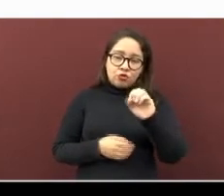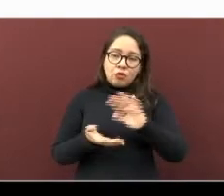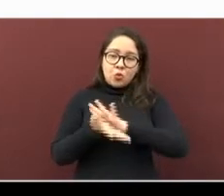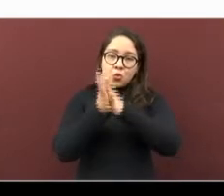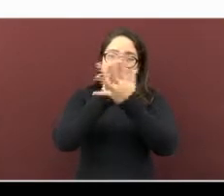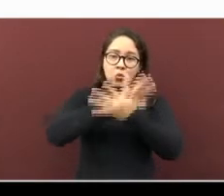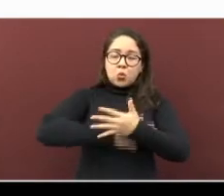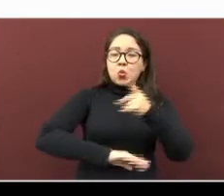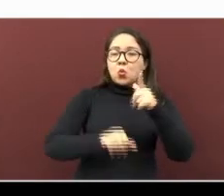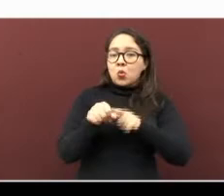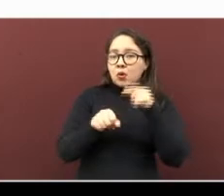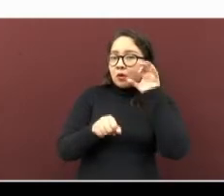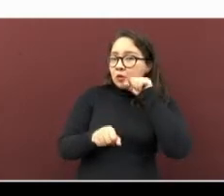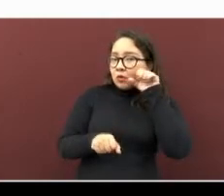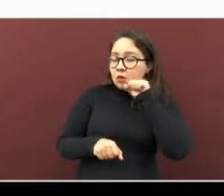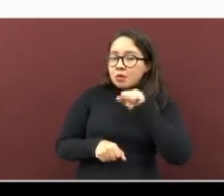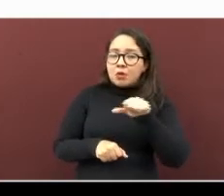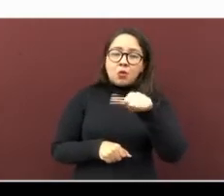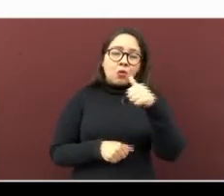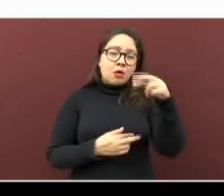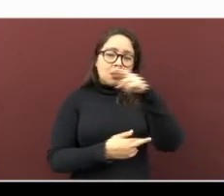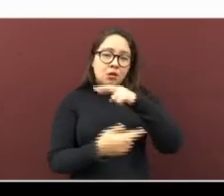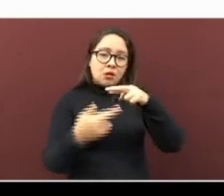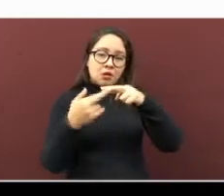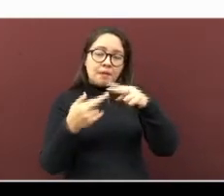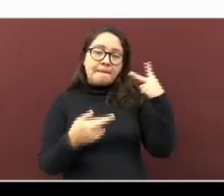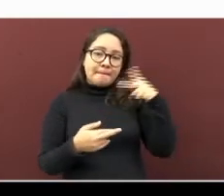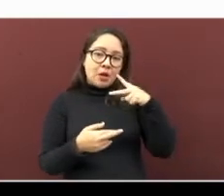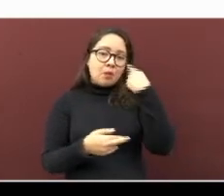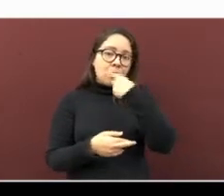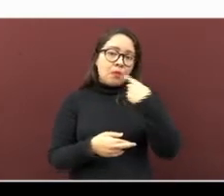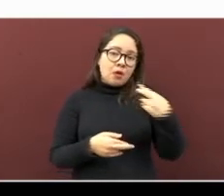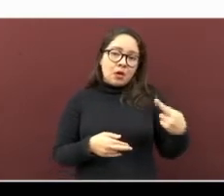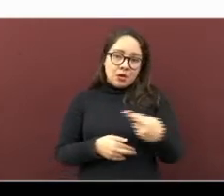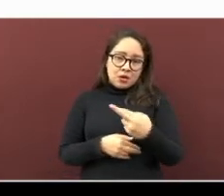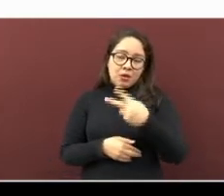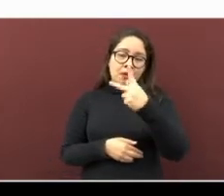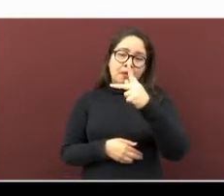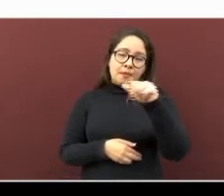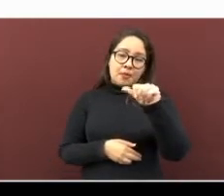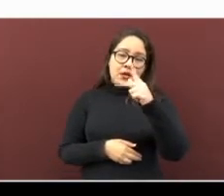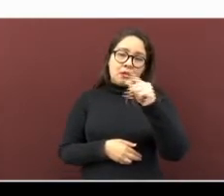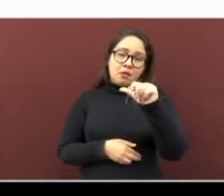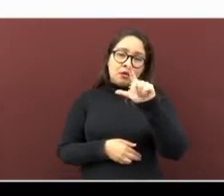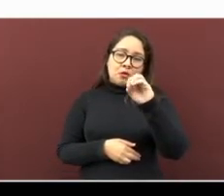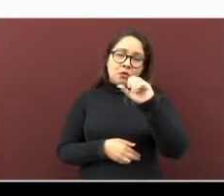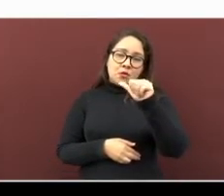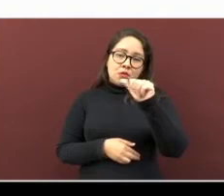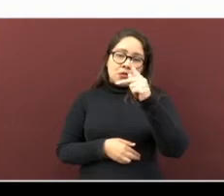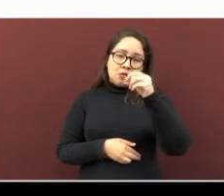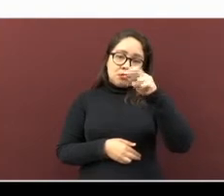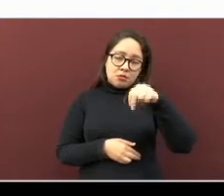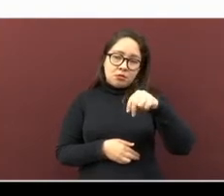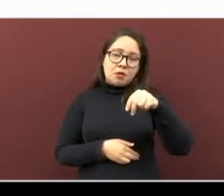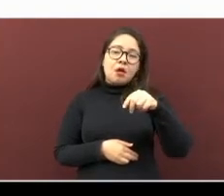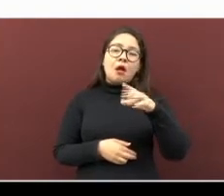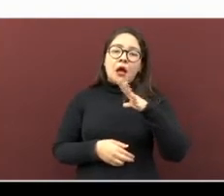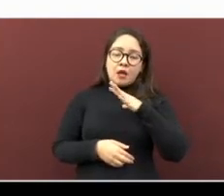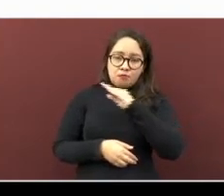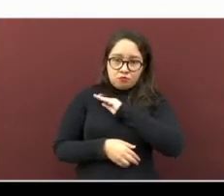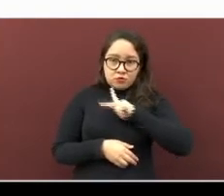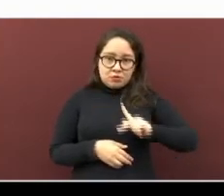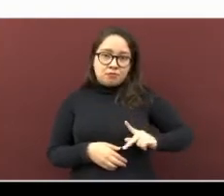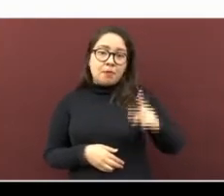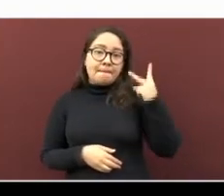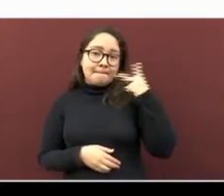parte, en la región de Veracruz, Boca del Río, Cuenca del Papaloapan, los municipios de Veracruz y